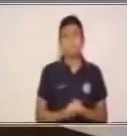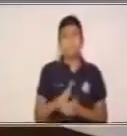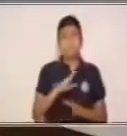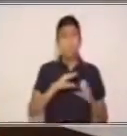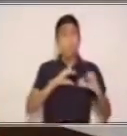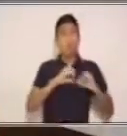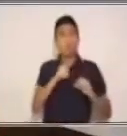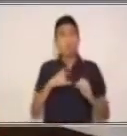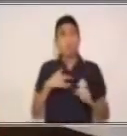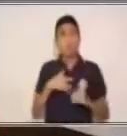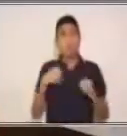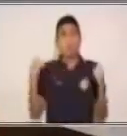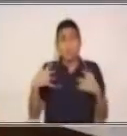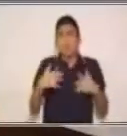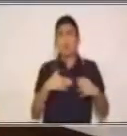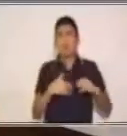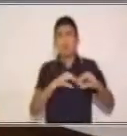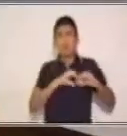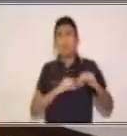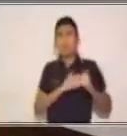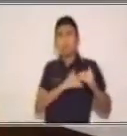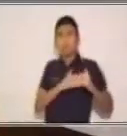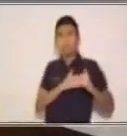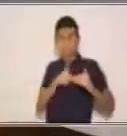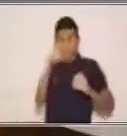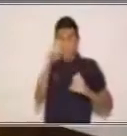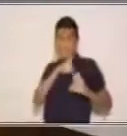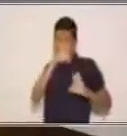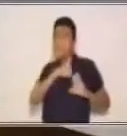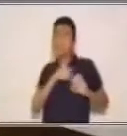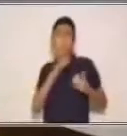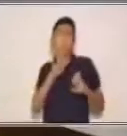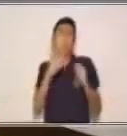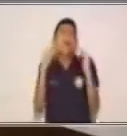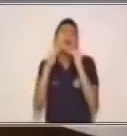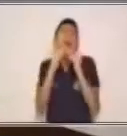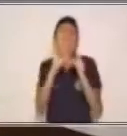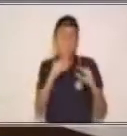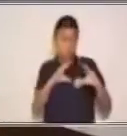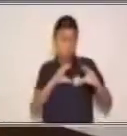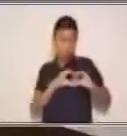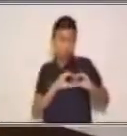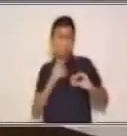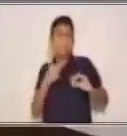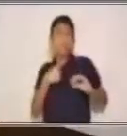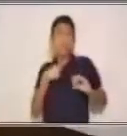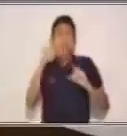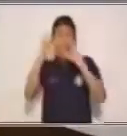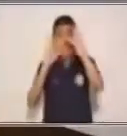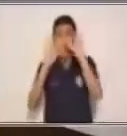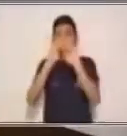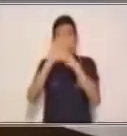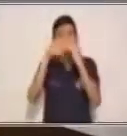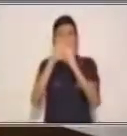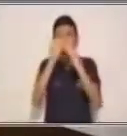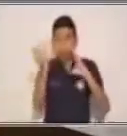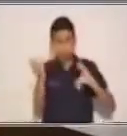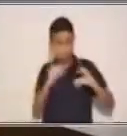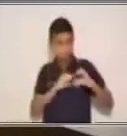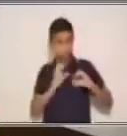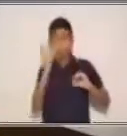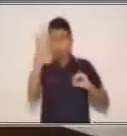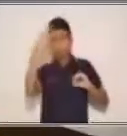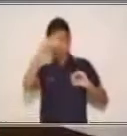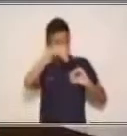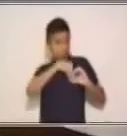corazón es como una casita. Muchas emociones guardo en una